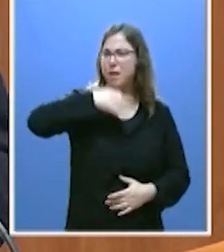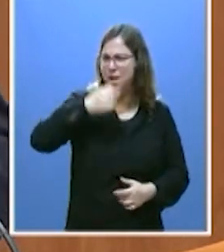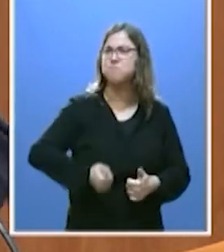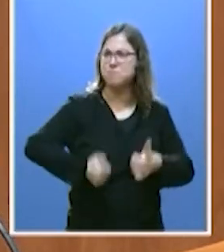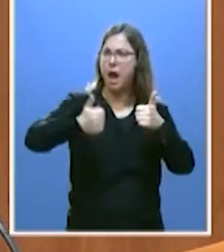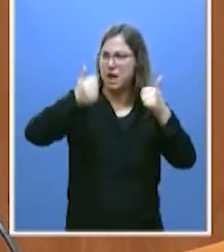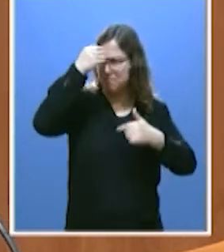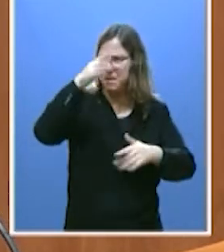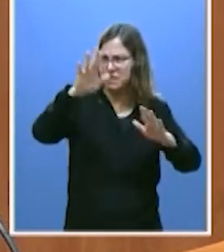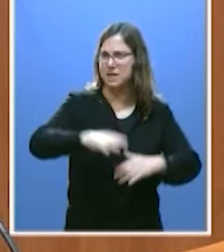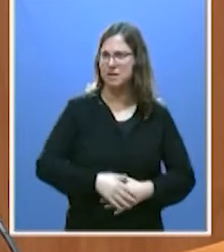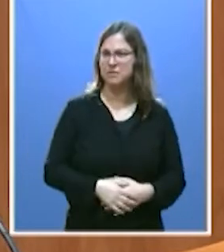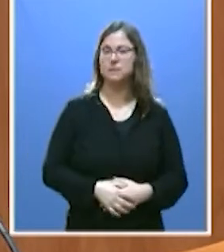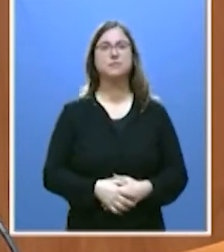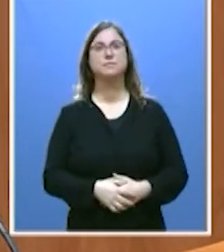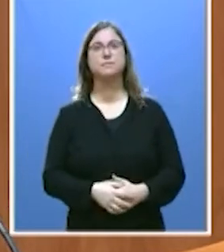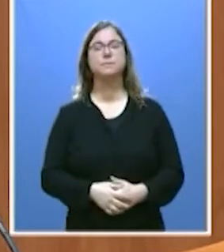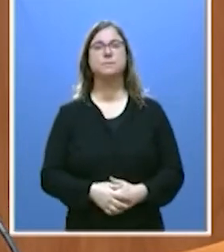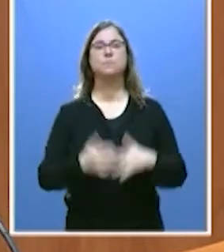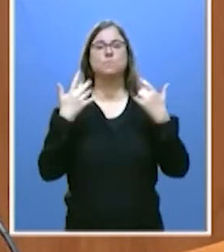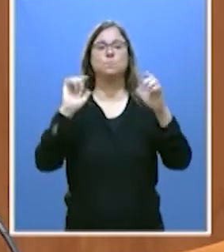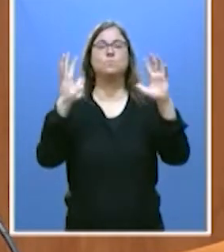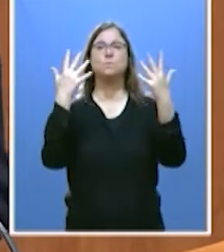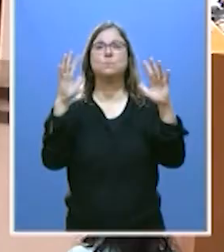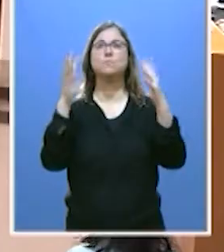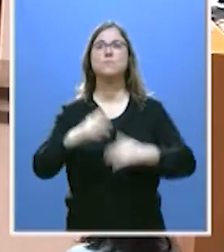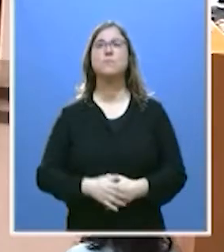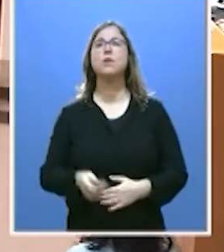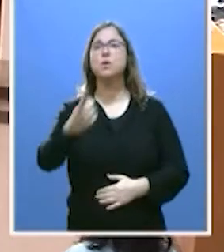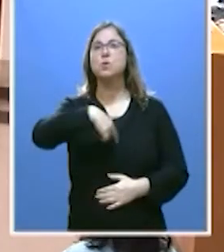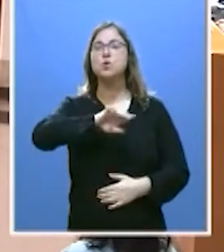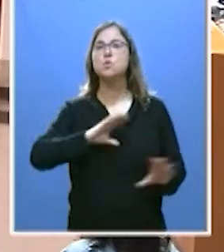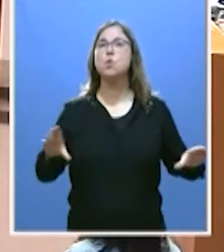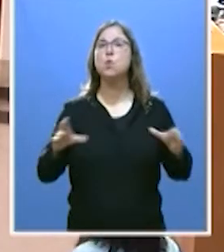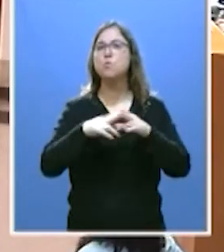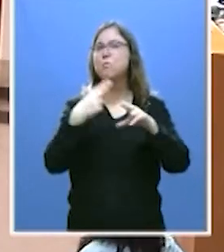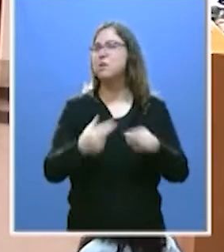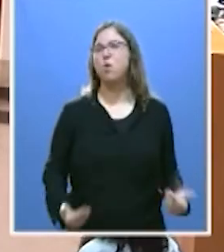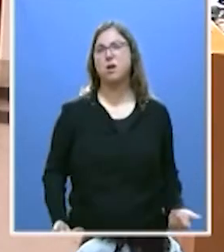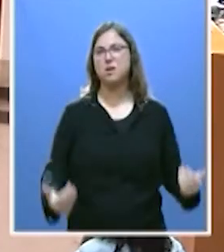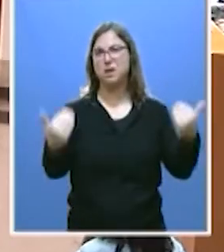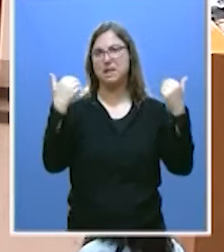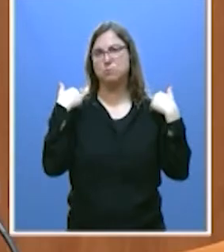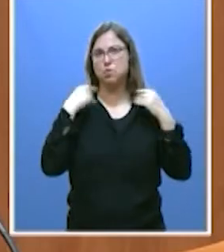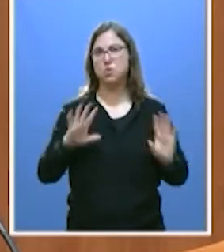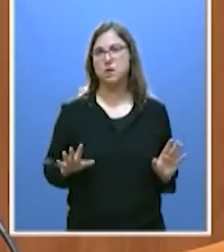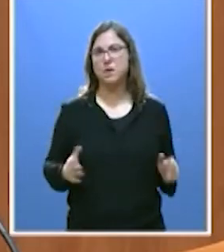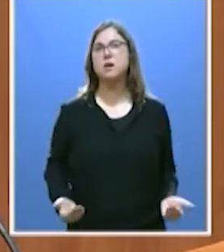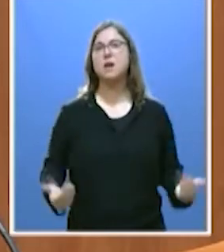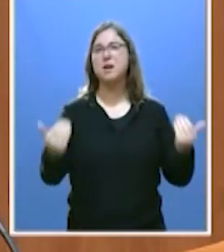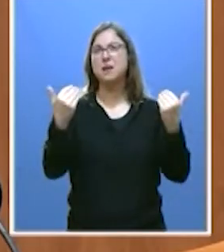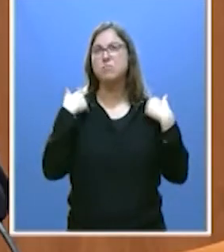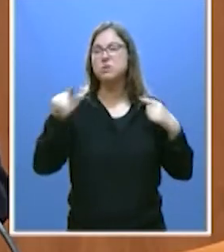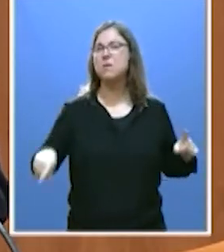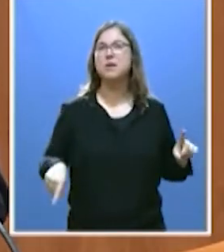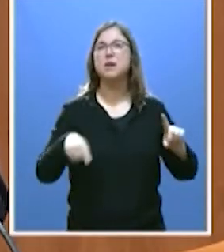somos un partido responsable en esta comunidad. En Ciudadanos, en Castilla y León, no